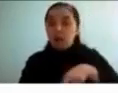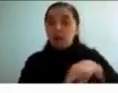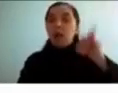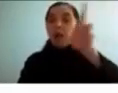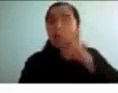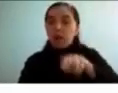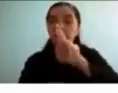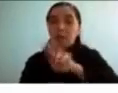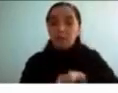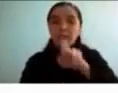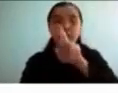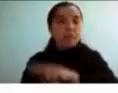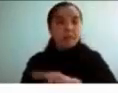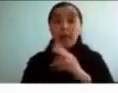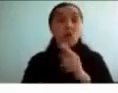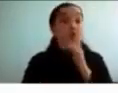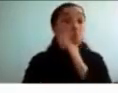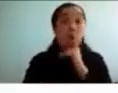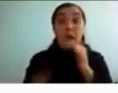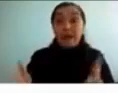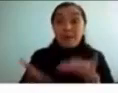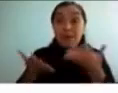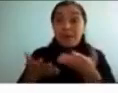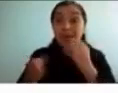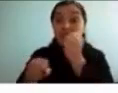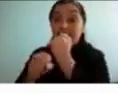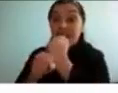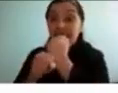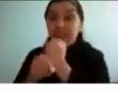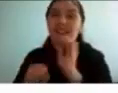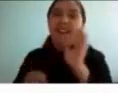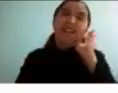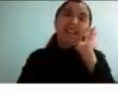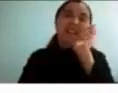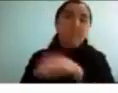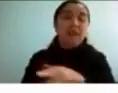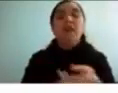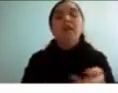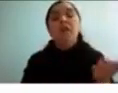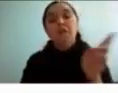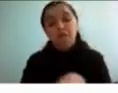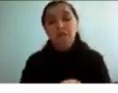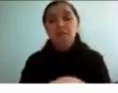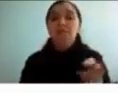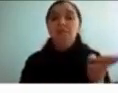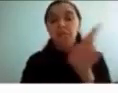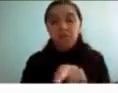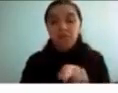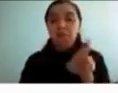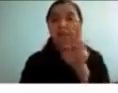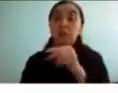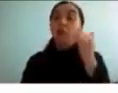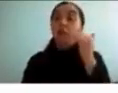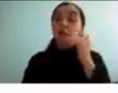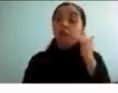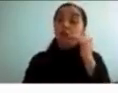hemos visto esto lo que hace es que son unos niños que terminan desarrollando